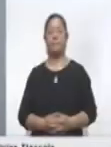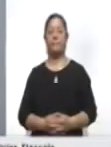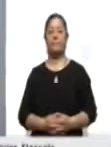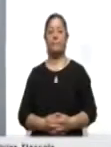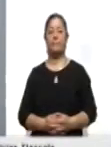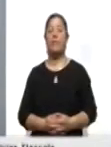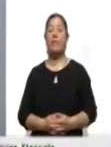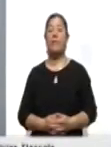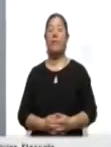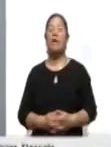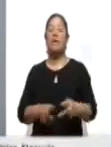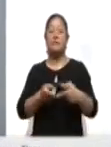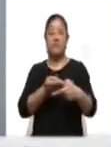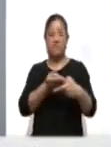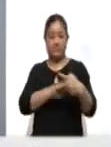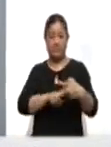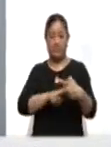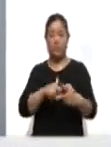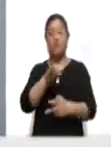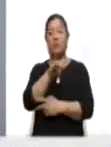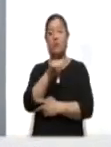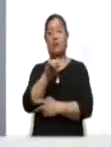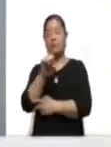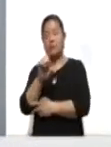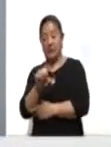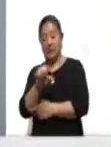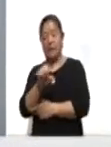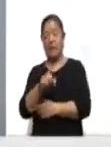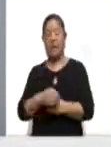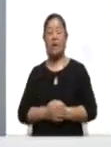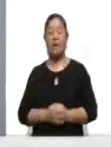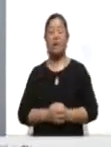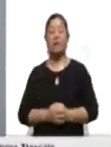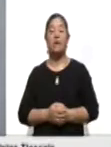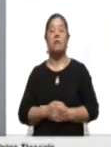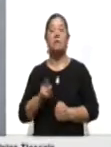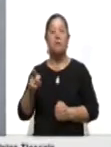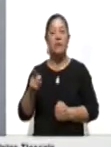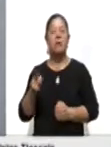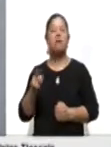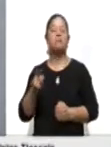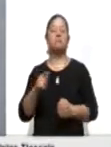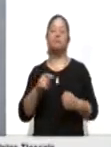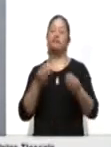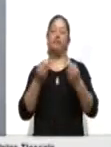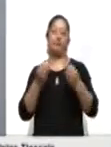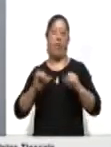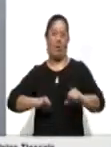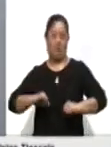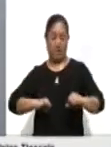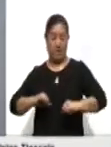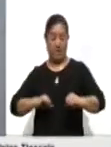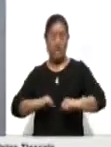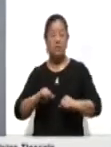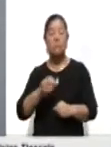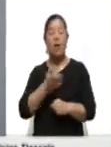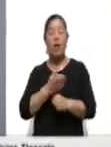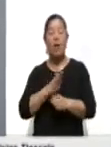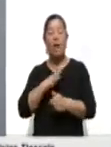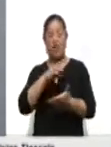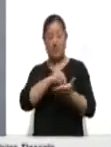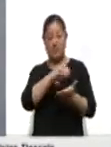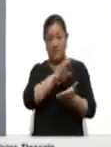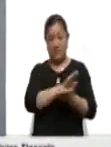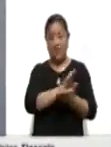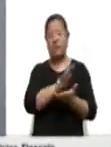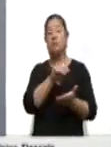Comenzamos con la información, el Instituto Tlaxcalteca de Elecciones se encuentra realizando, entre otras actividades, el registro de candidatas y